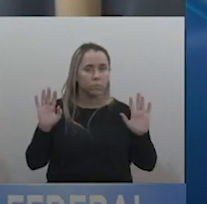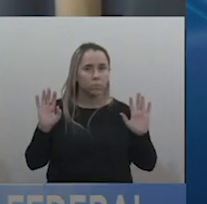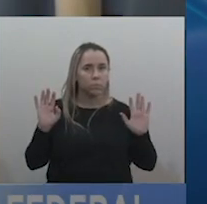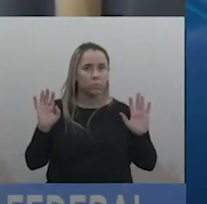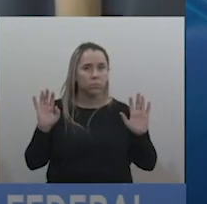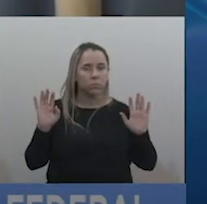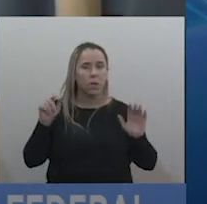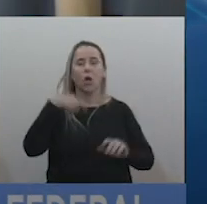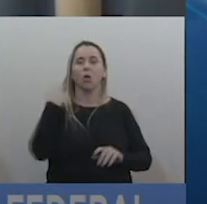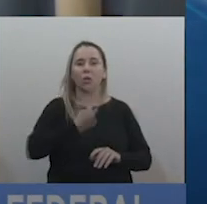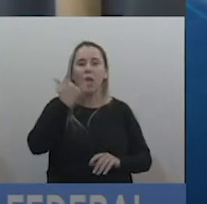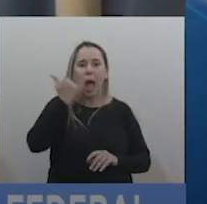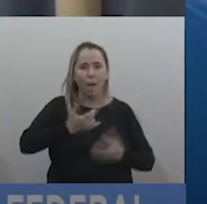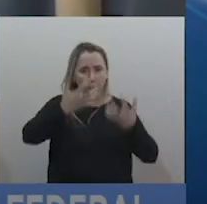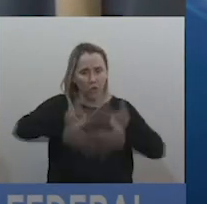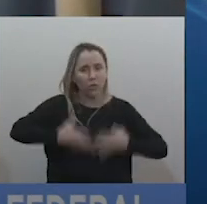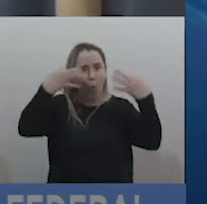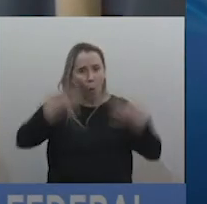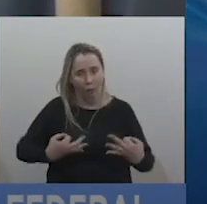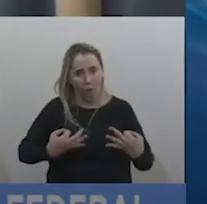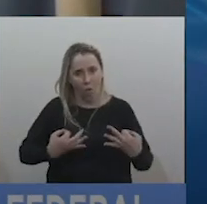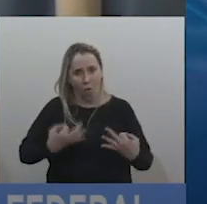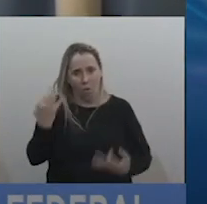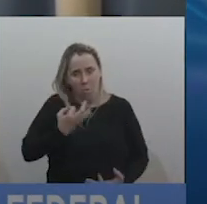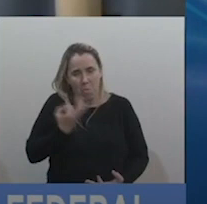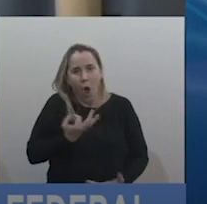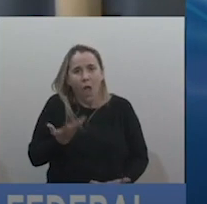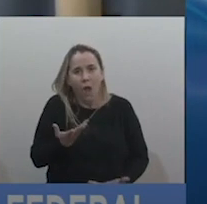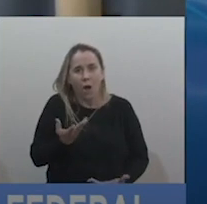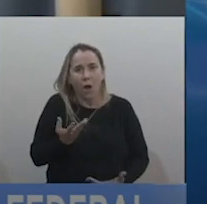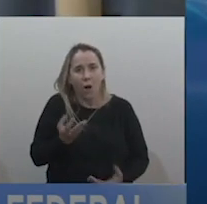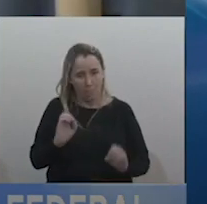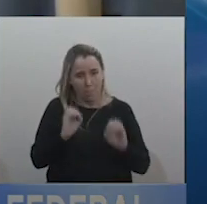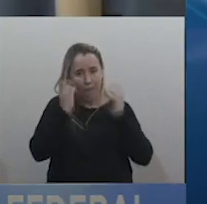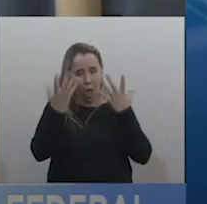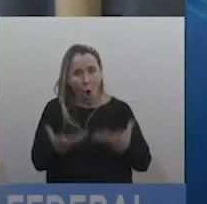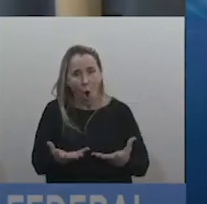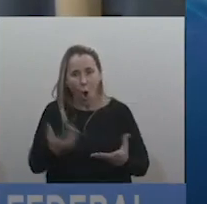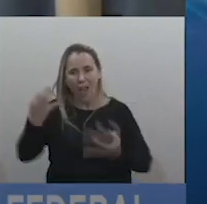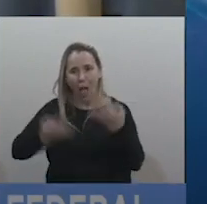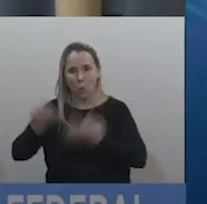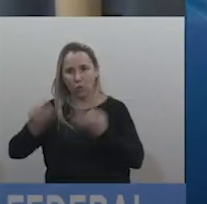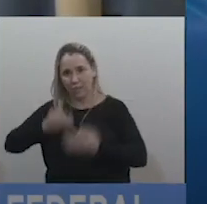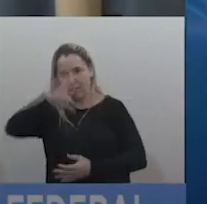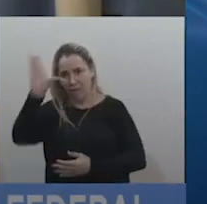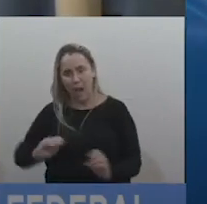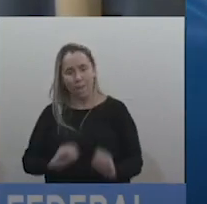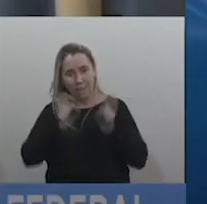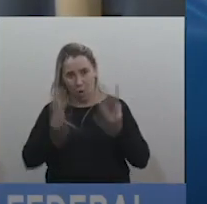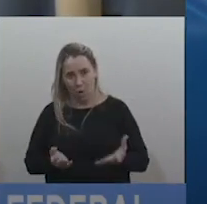Tenemos un buen proyecto que mejora la justicia federal